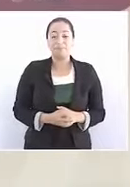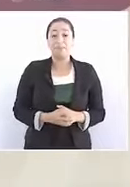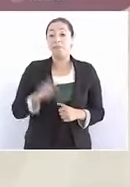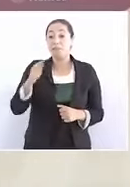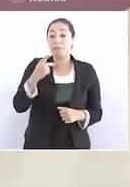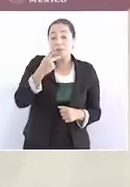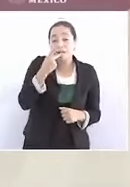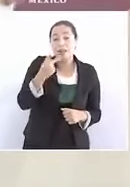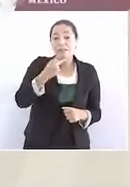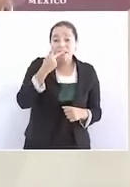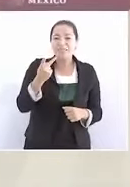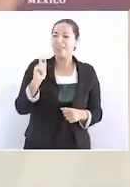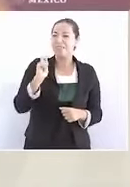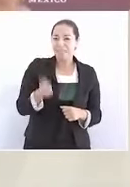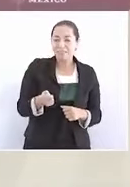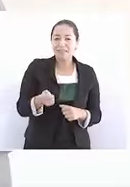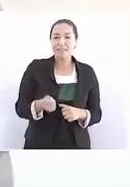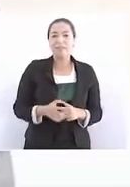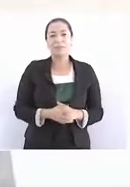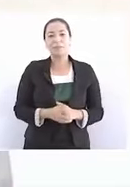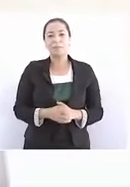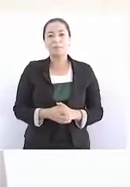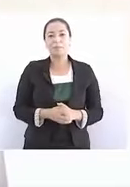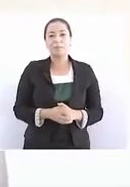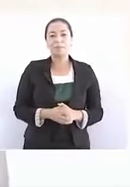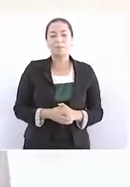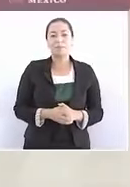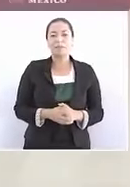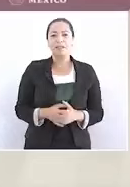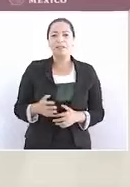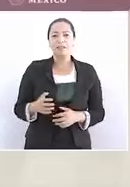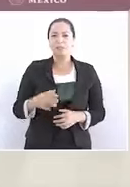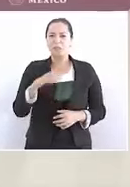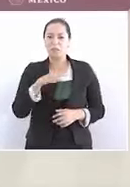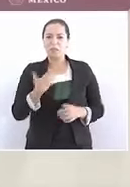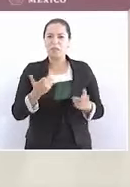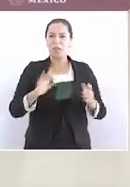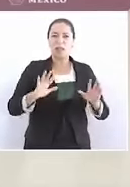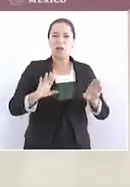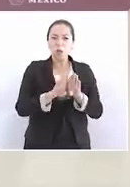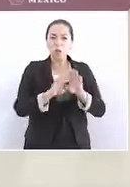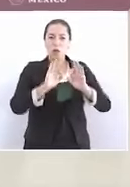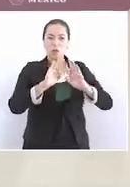de que hubo una fórmula que utilizamos